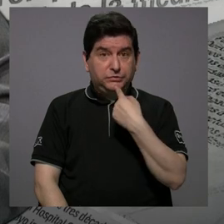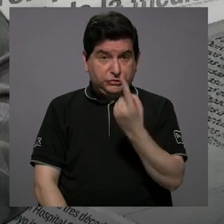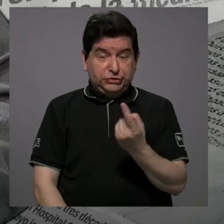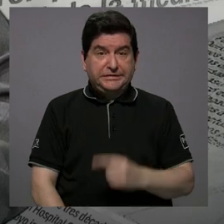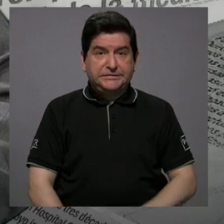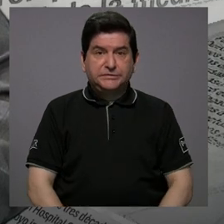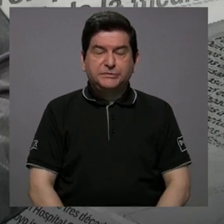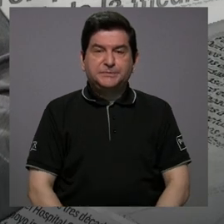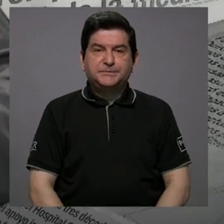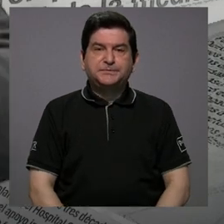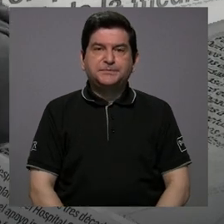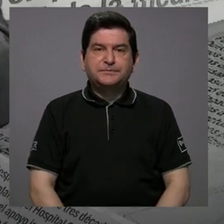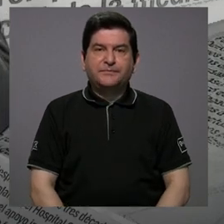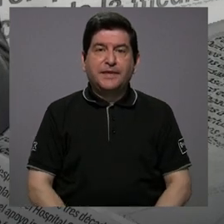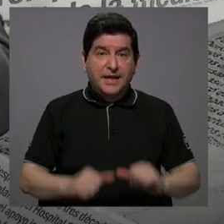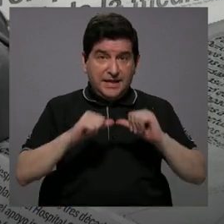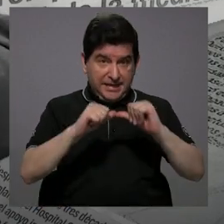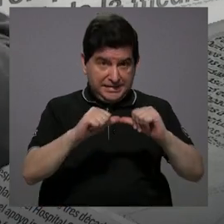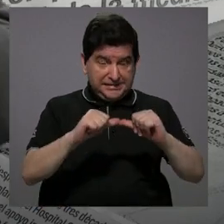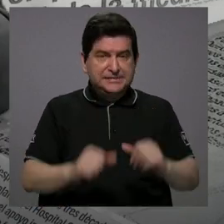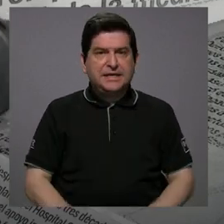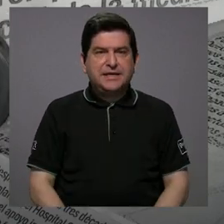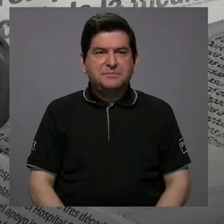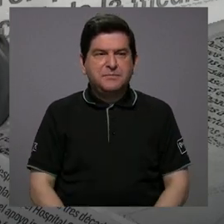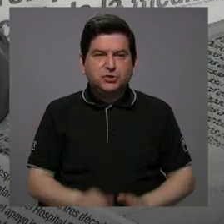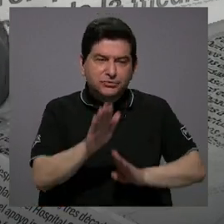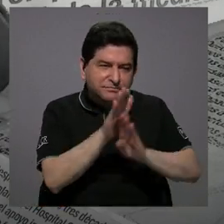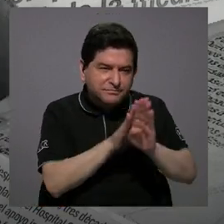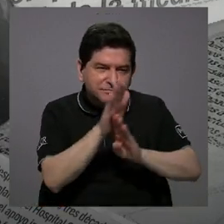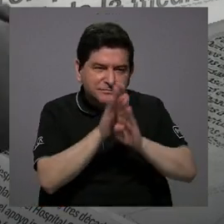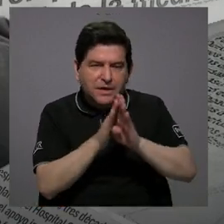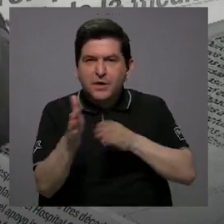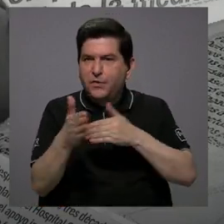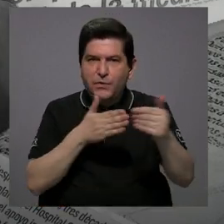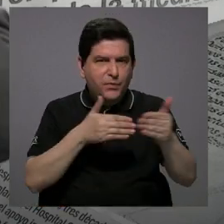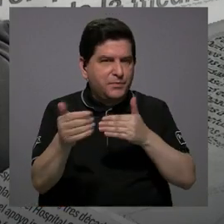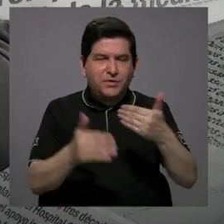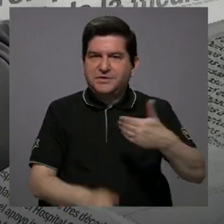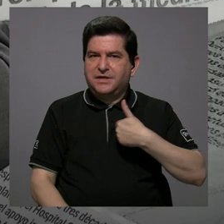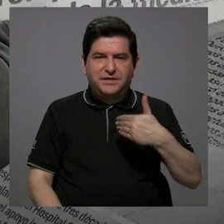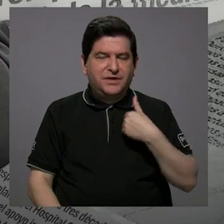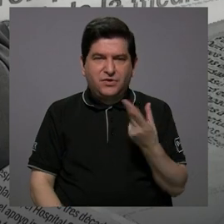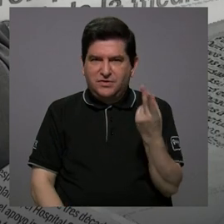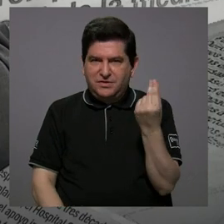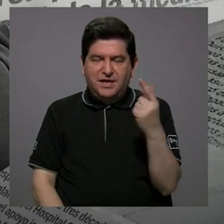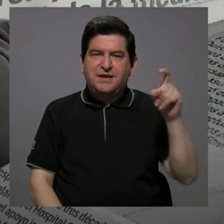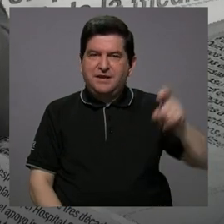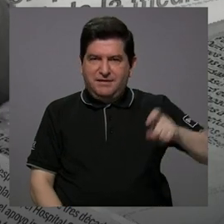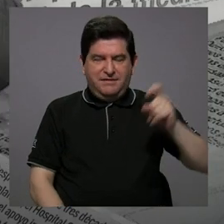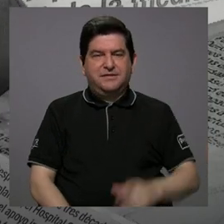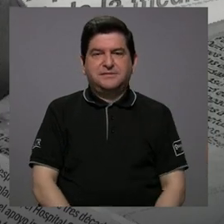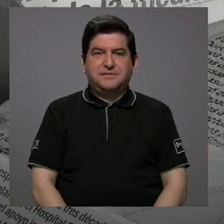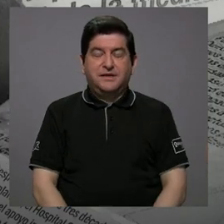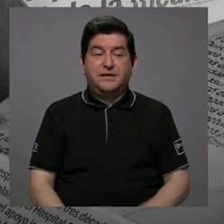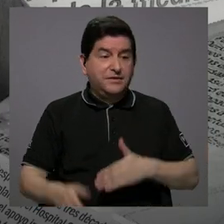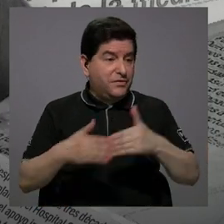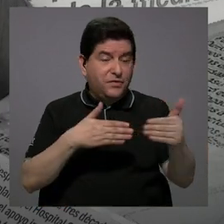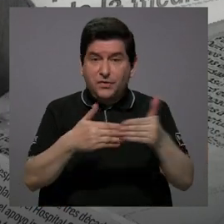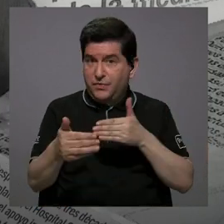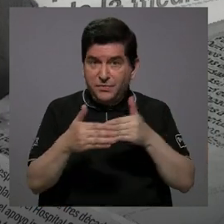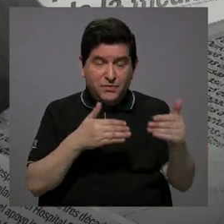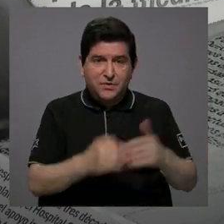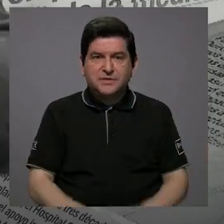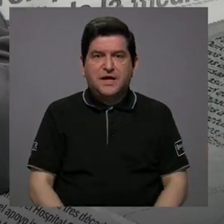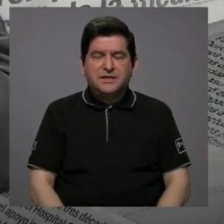seguimos haciendo y seguimos desarrollando, a pesar de que no tenemos el dinero que necesitamos y a pesar de que vamos